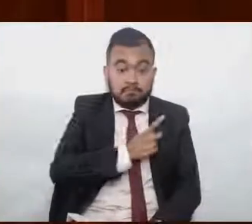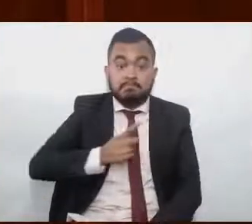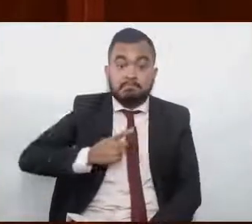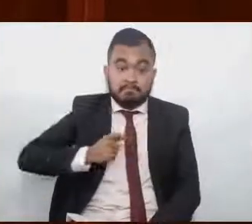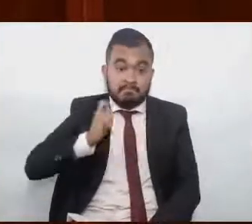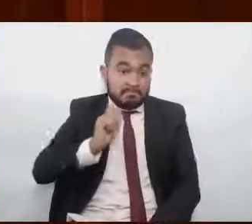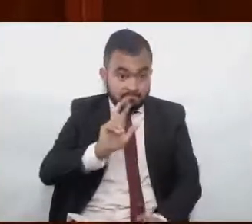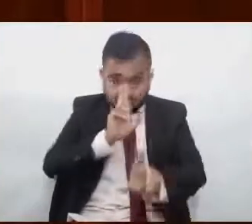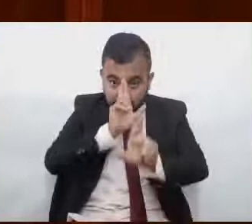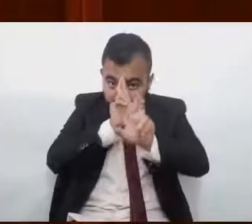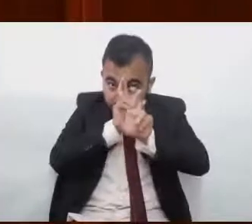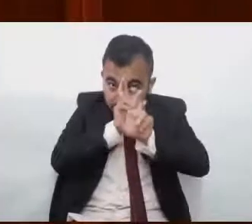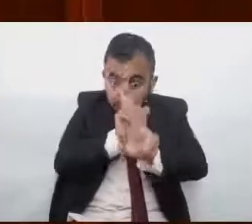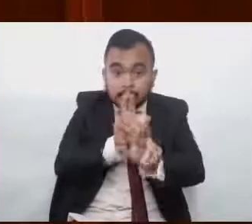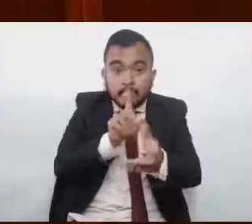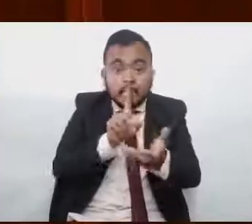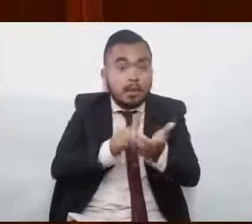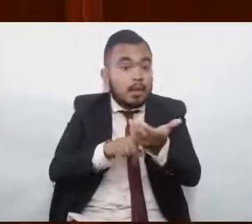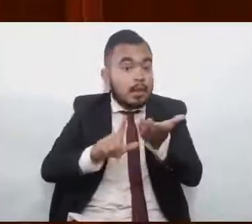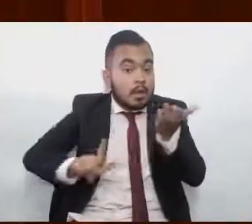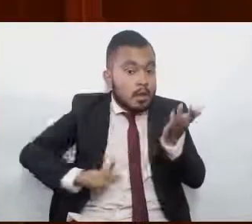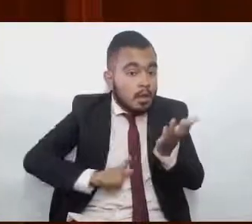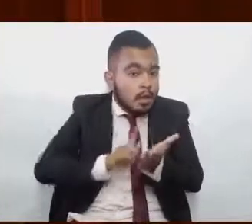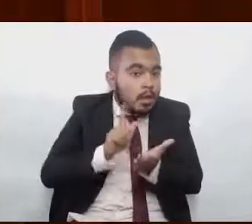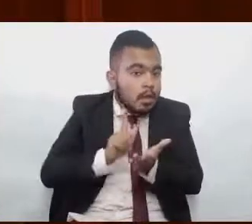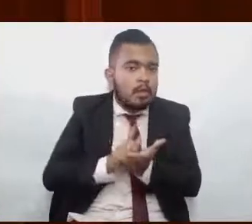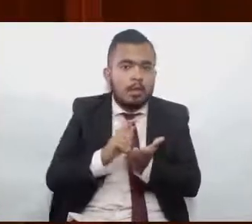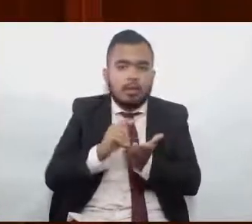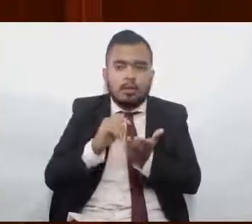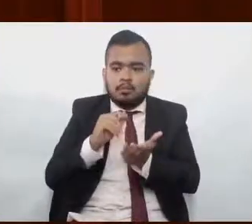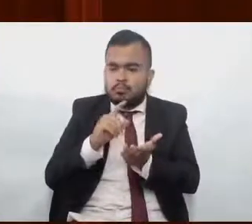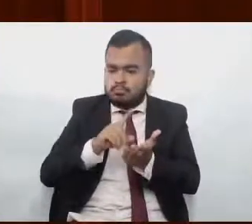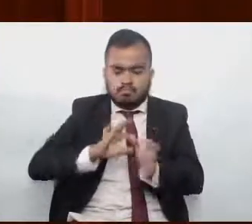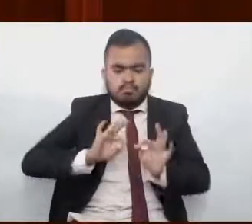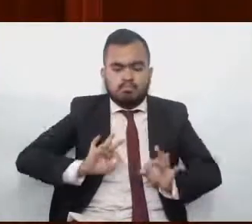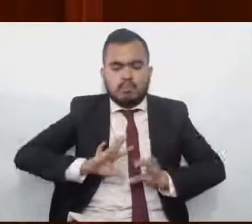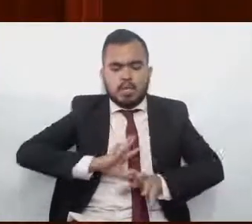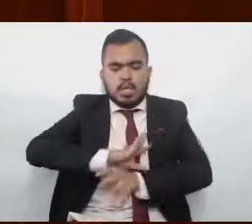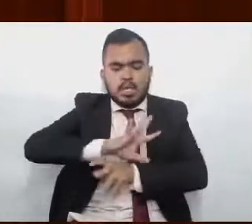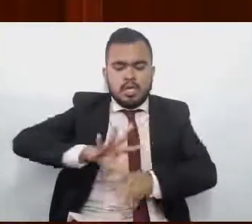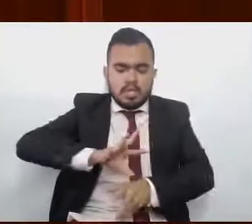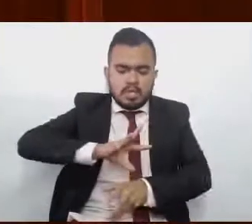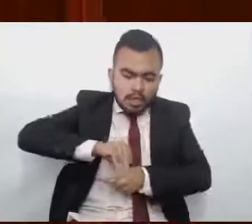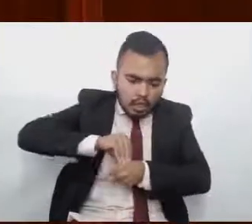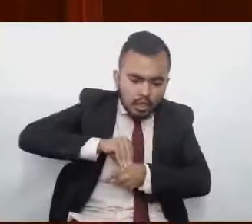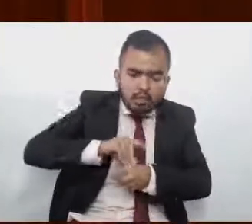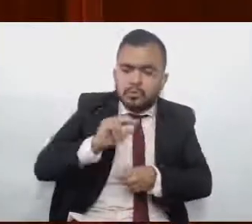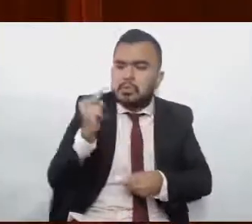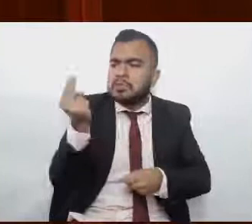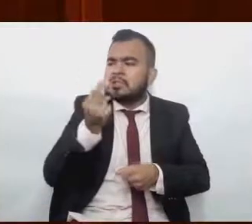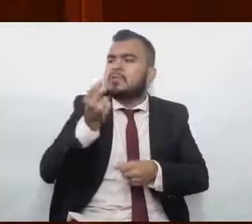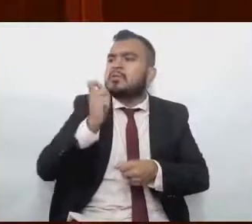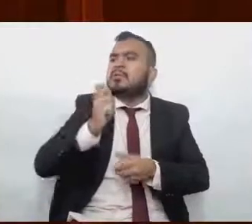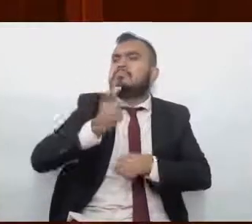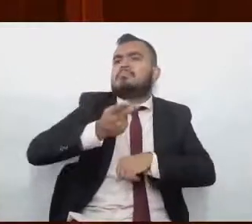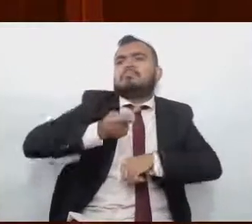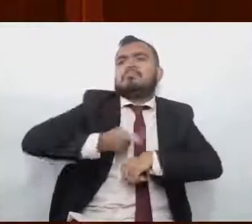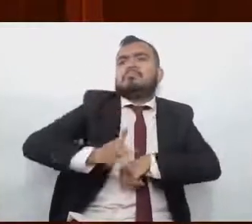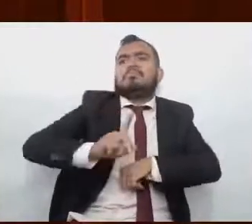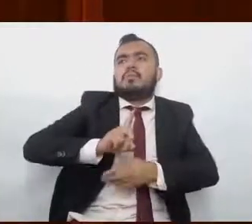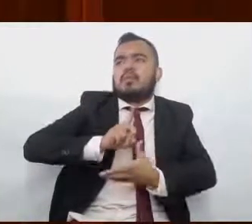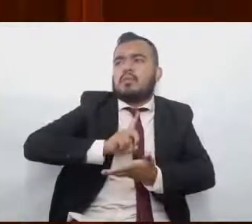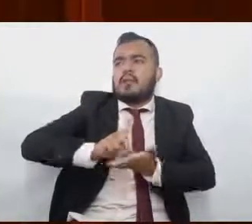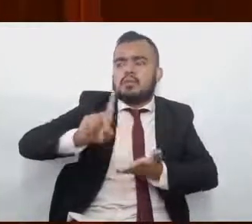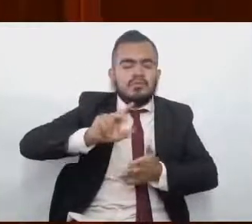principios y las legalidades de manera integral sin afectar los derechos de nadie. Es posible